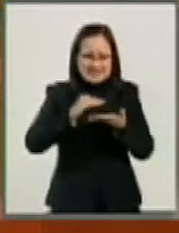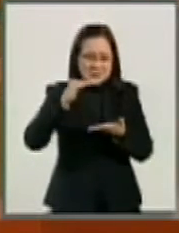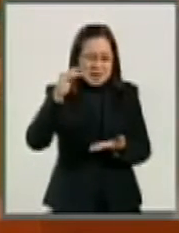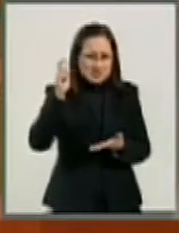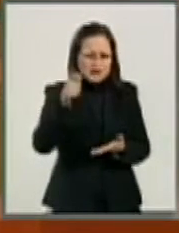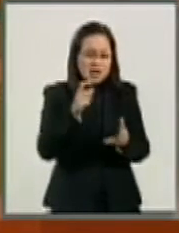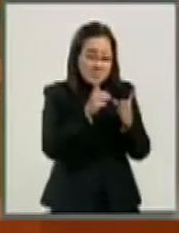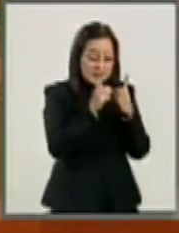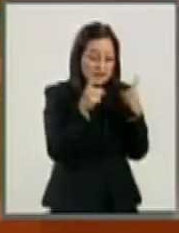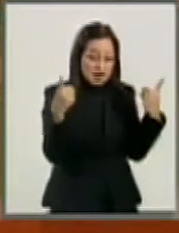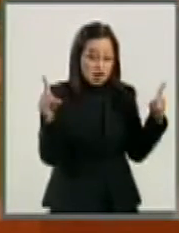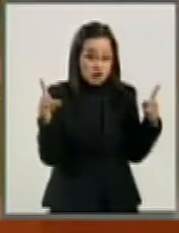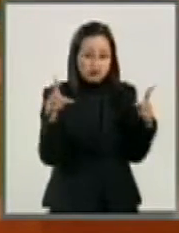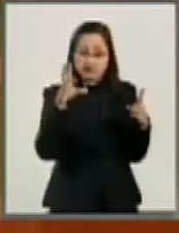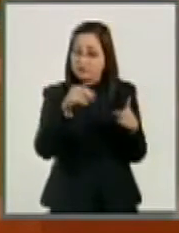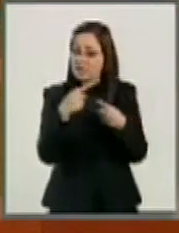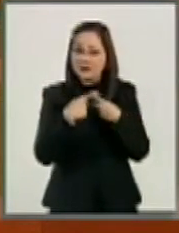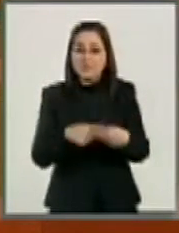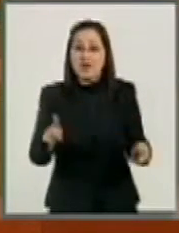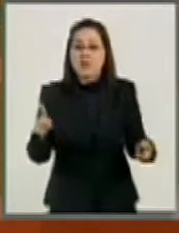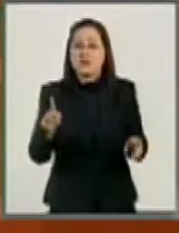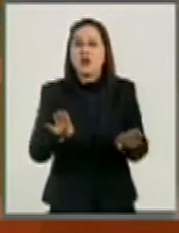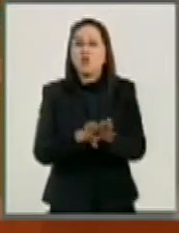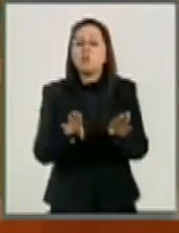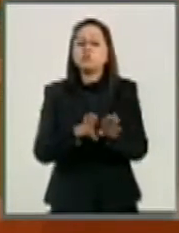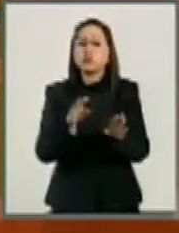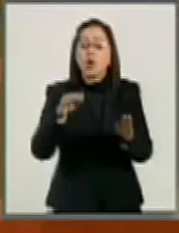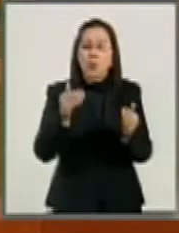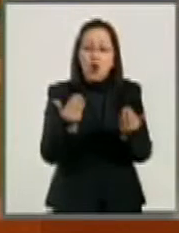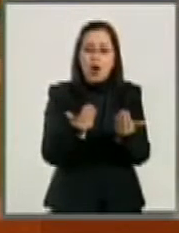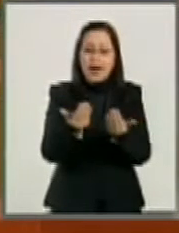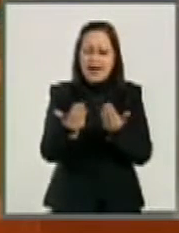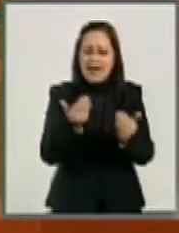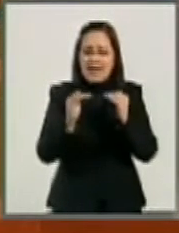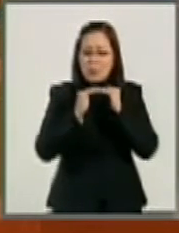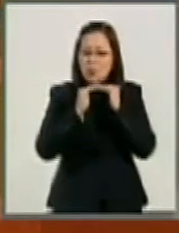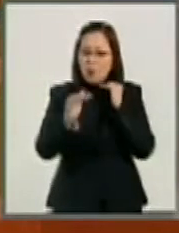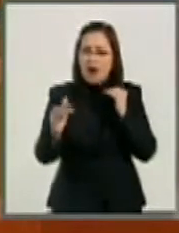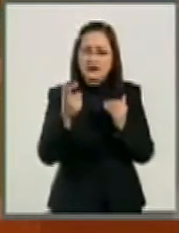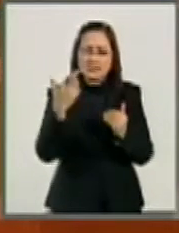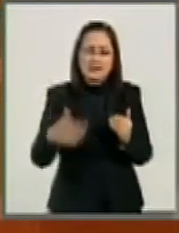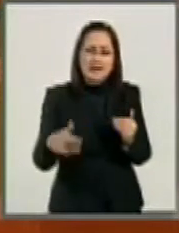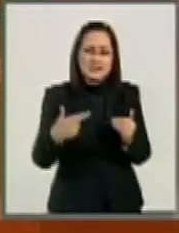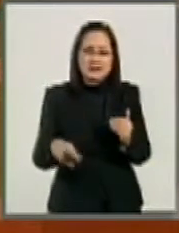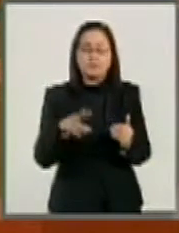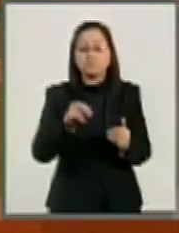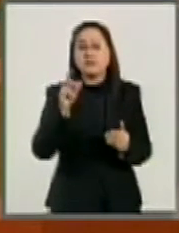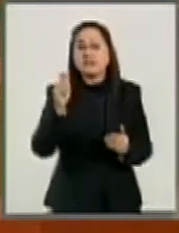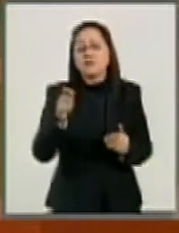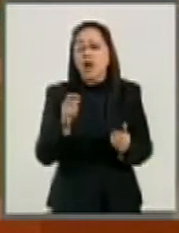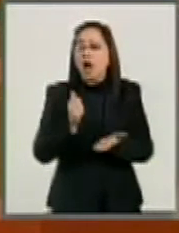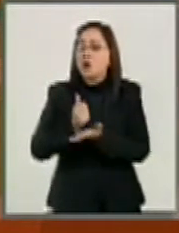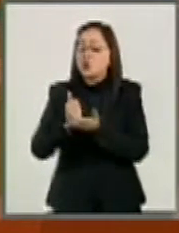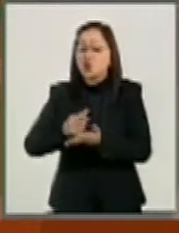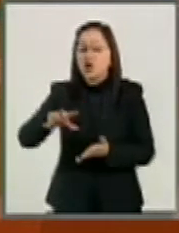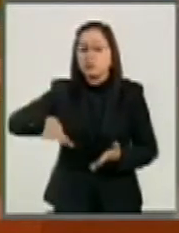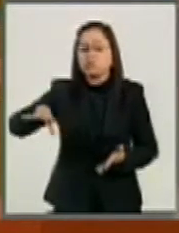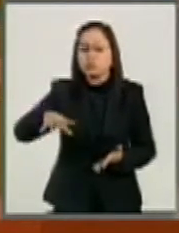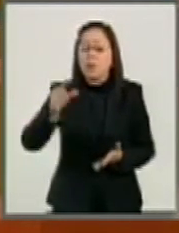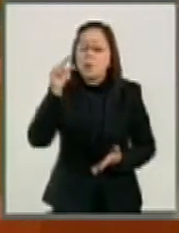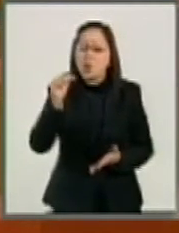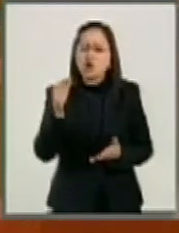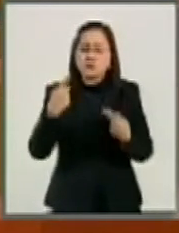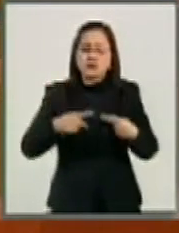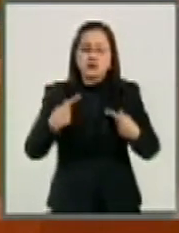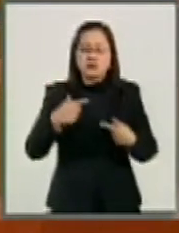mucho menos a un reparto equitativo de la riqueza. Al contrario, privilegiar el crecimiento económico sin